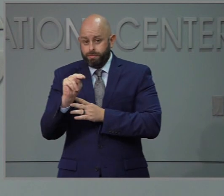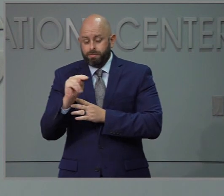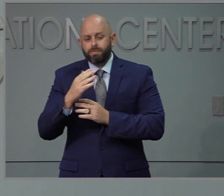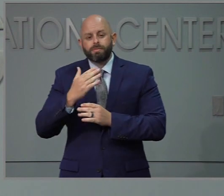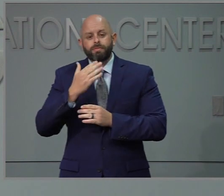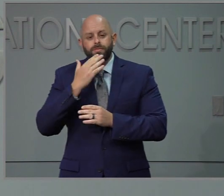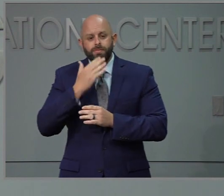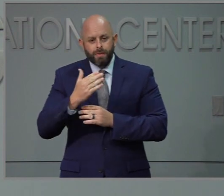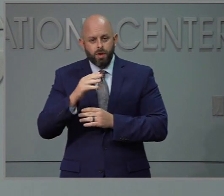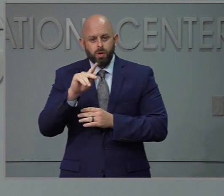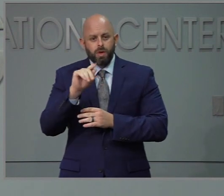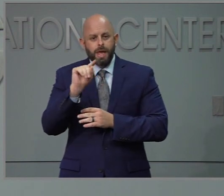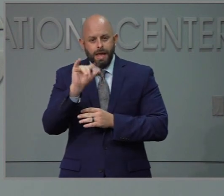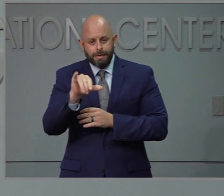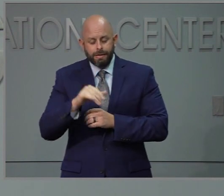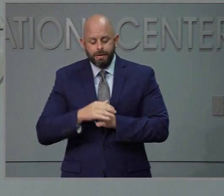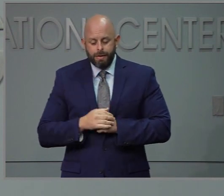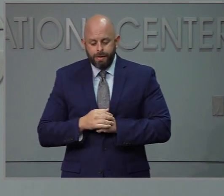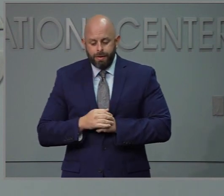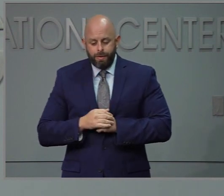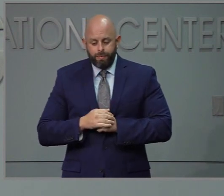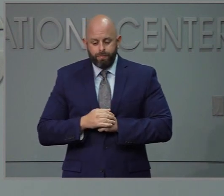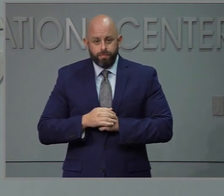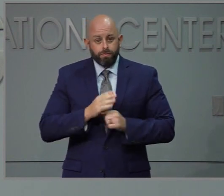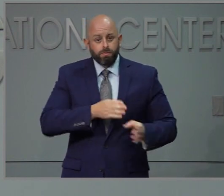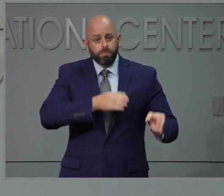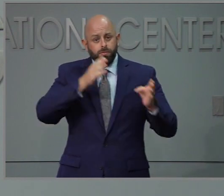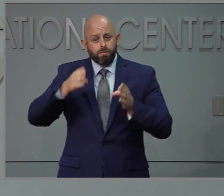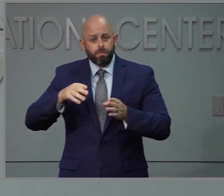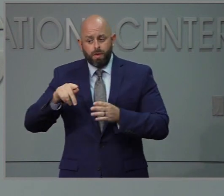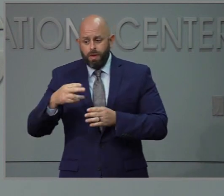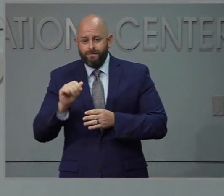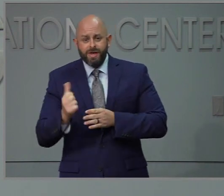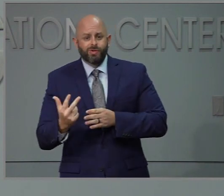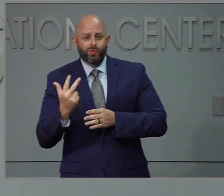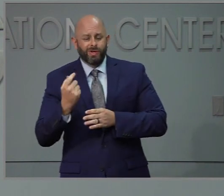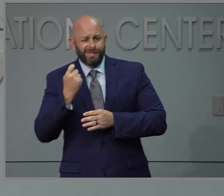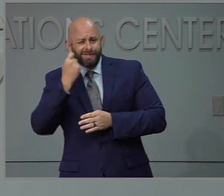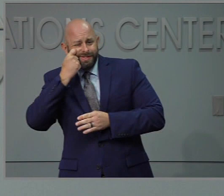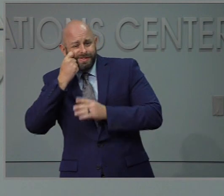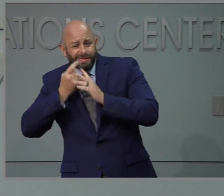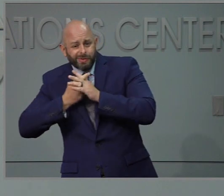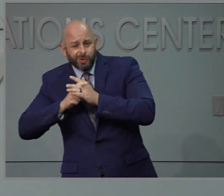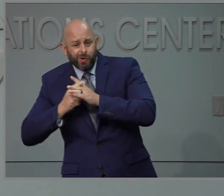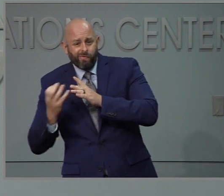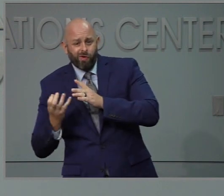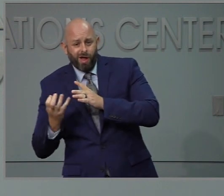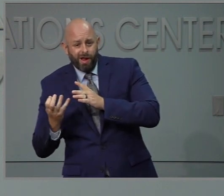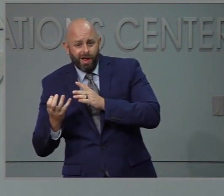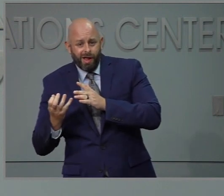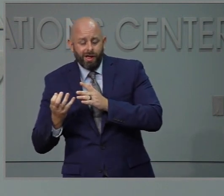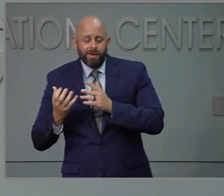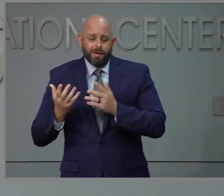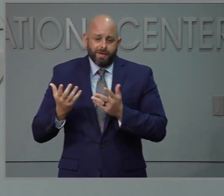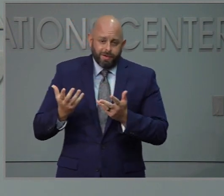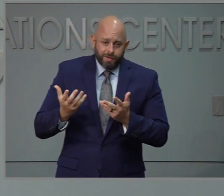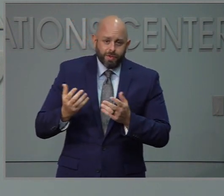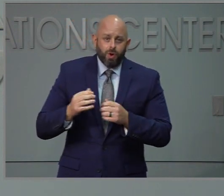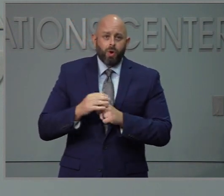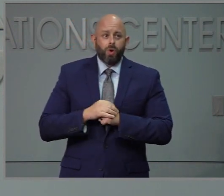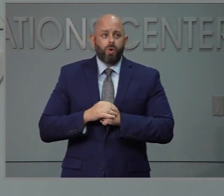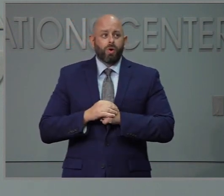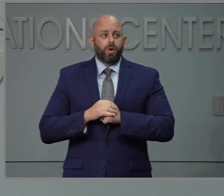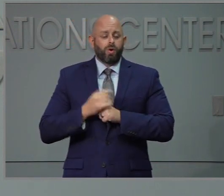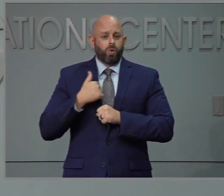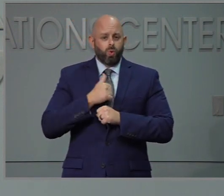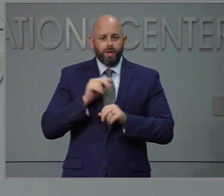empezamos a ver algunas de estas tendencias a fines de la semana pasada y principios de esta. La cual desde el punto de vista del tiempo